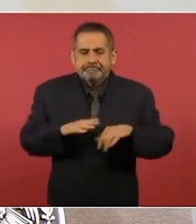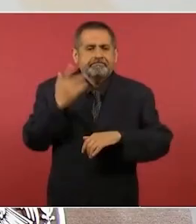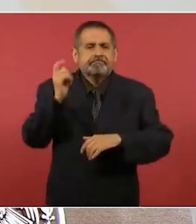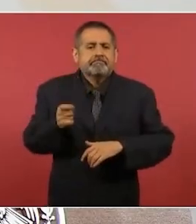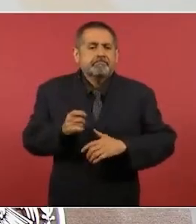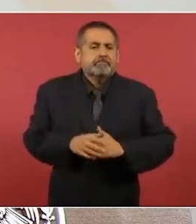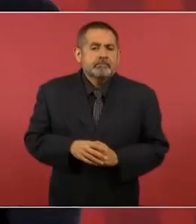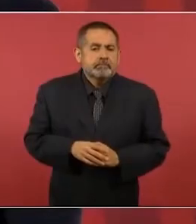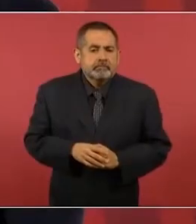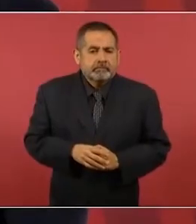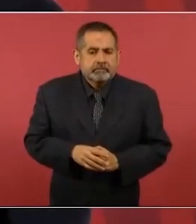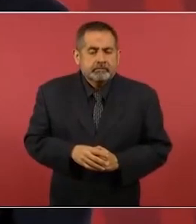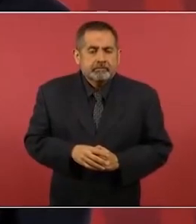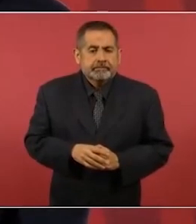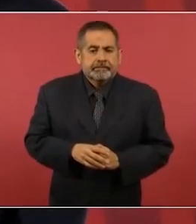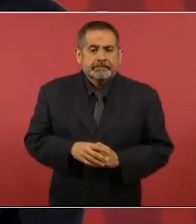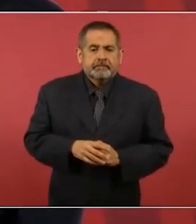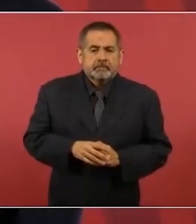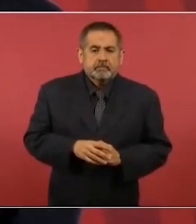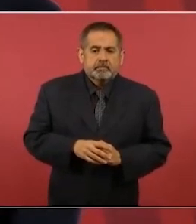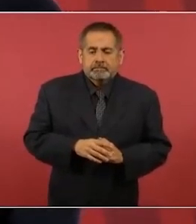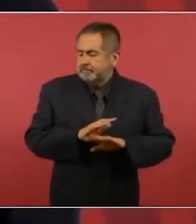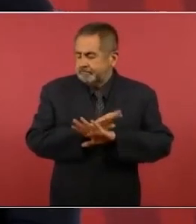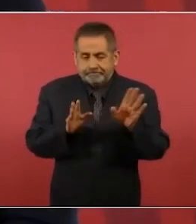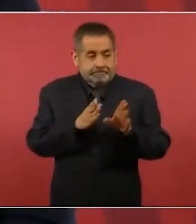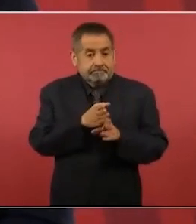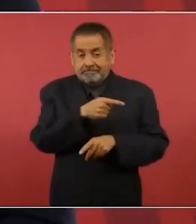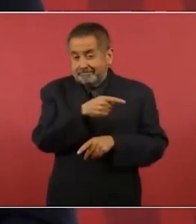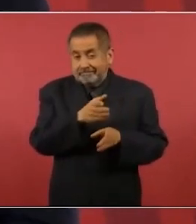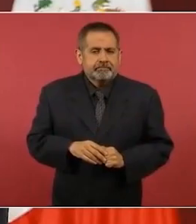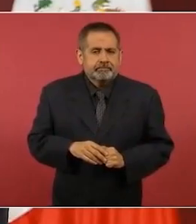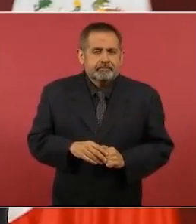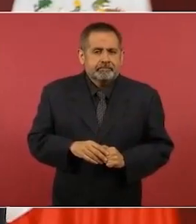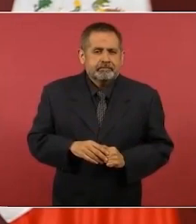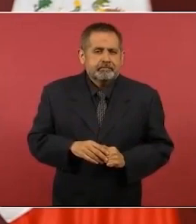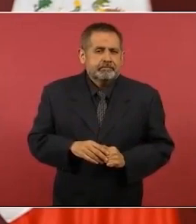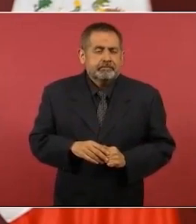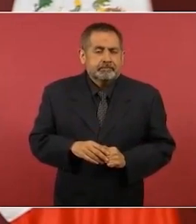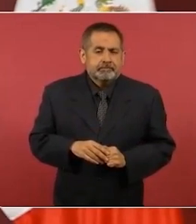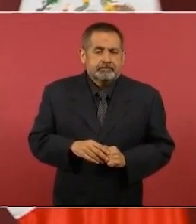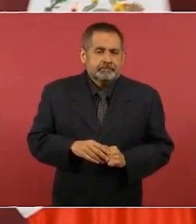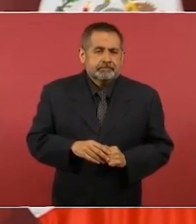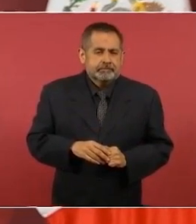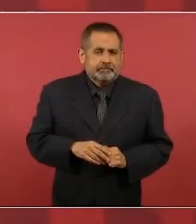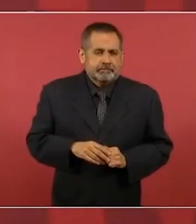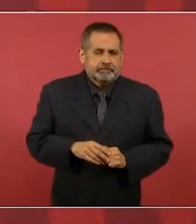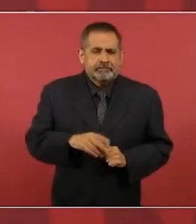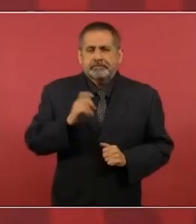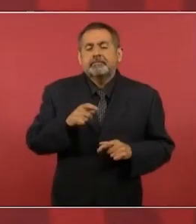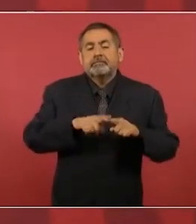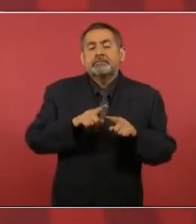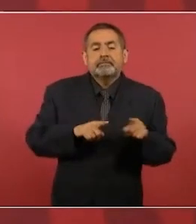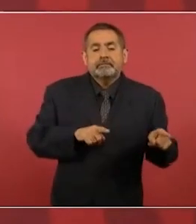Y ya donde se la dio por completo fue cuando